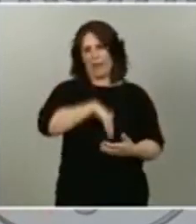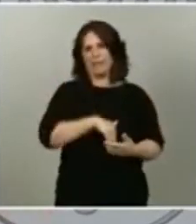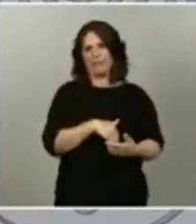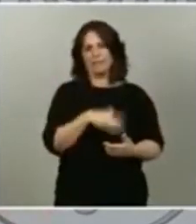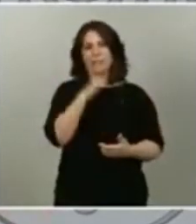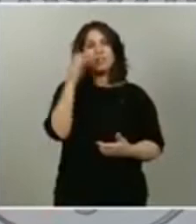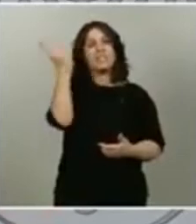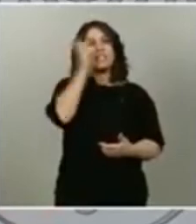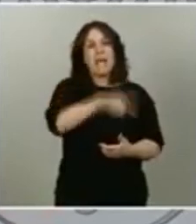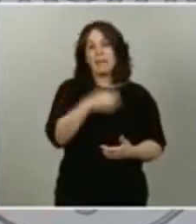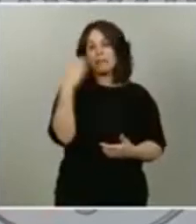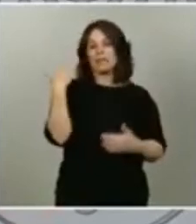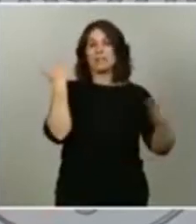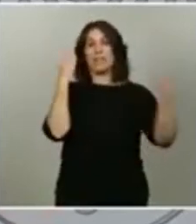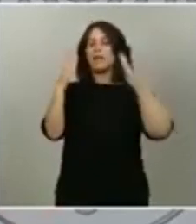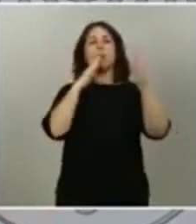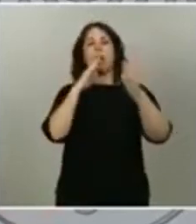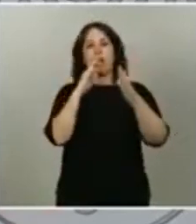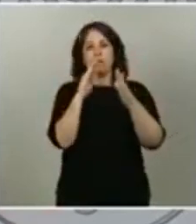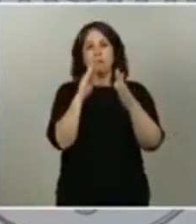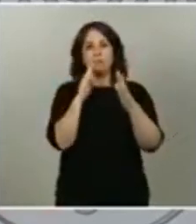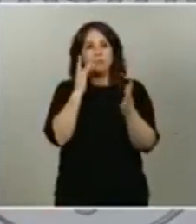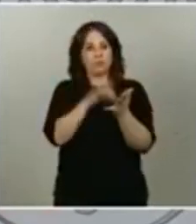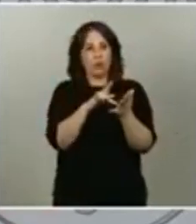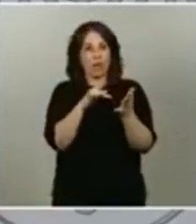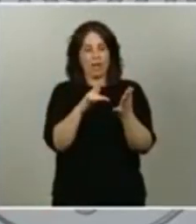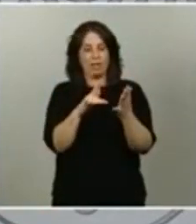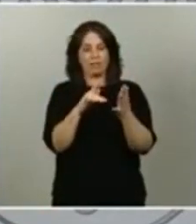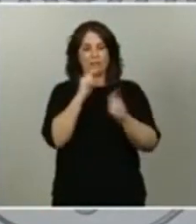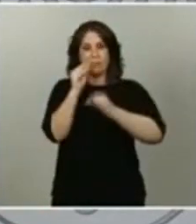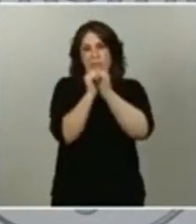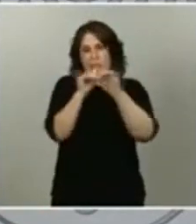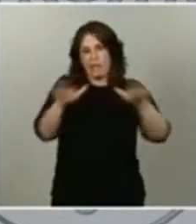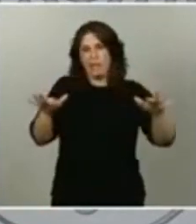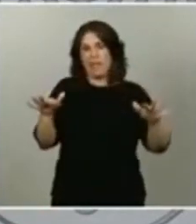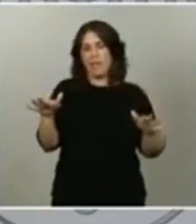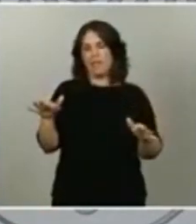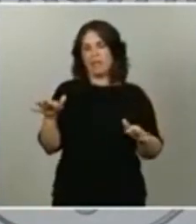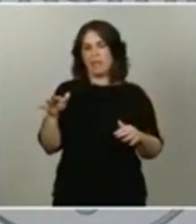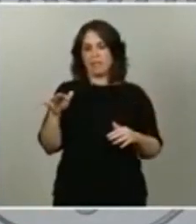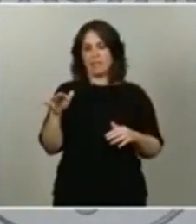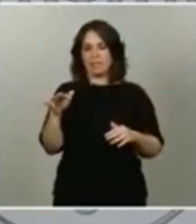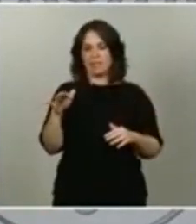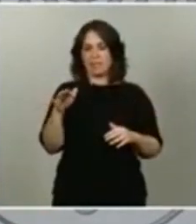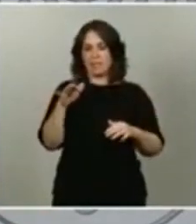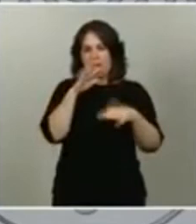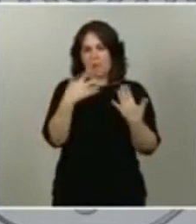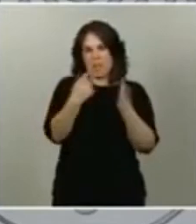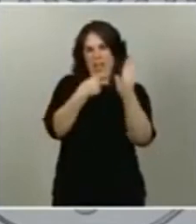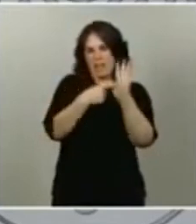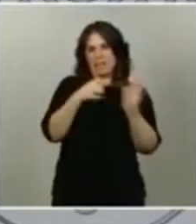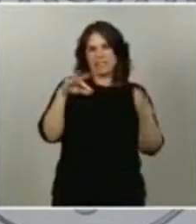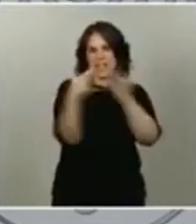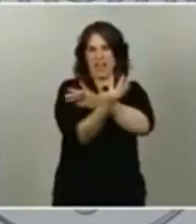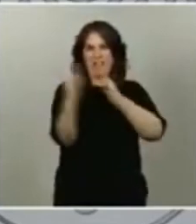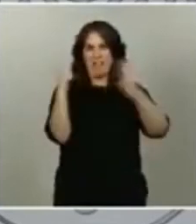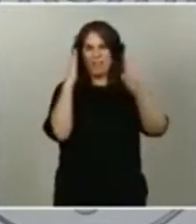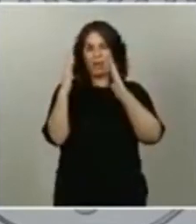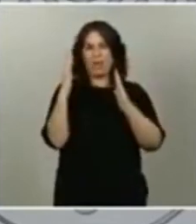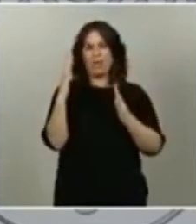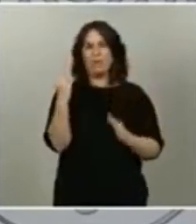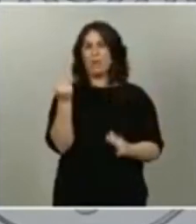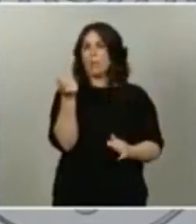pandemia y en estos meses posteriores de desescalada justamente el precio de la electricidad